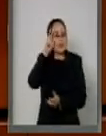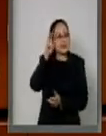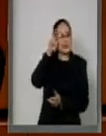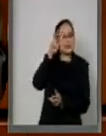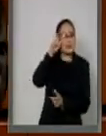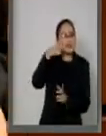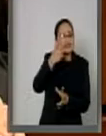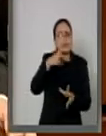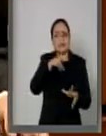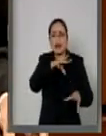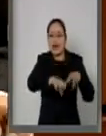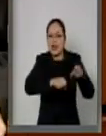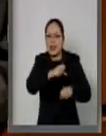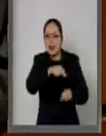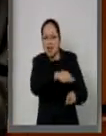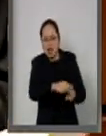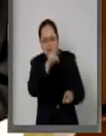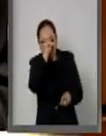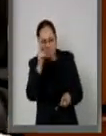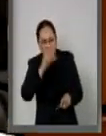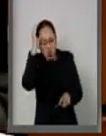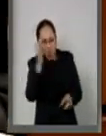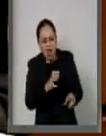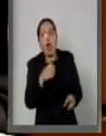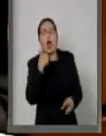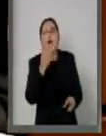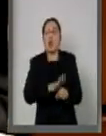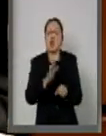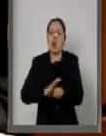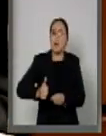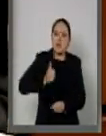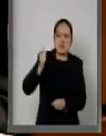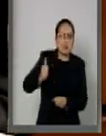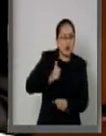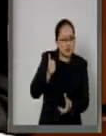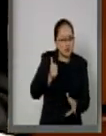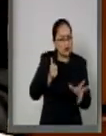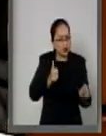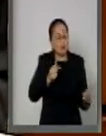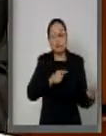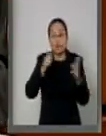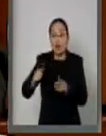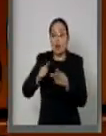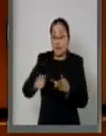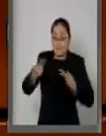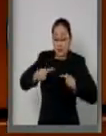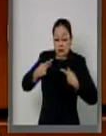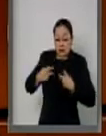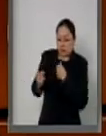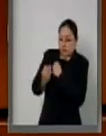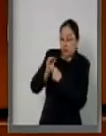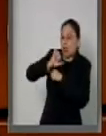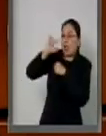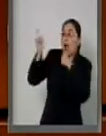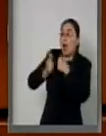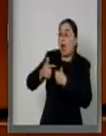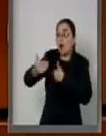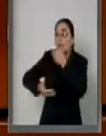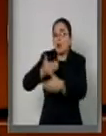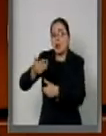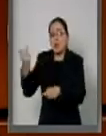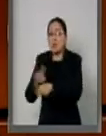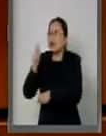tragedia, para dar certeza y certidumbre a quienes aún no tienen claridad de la acción